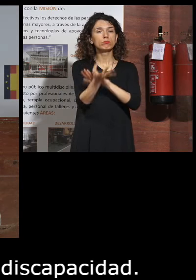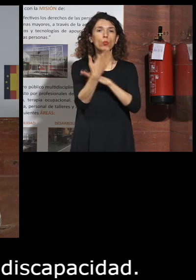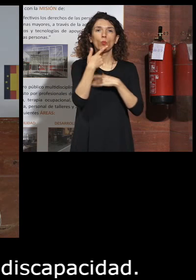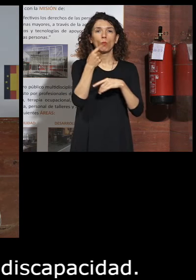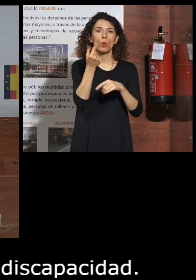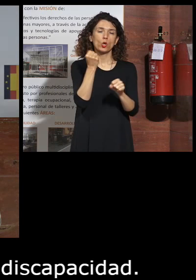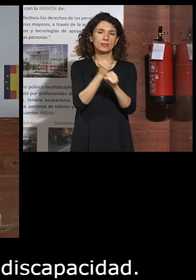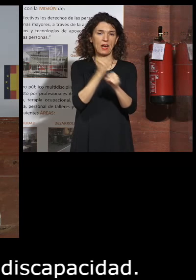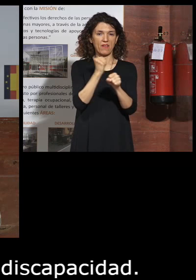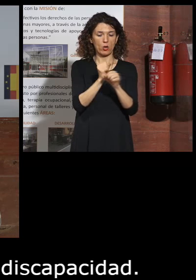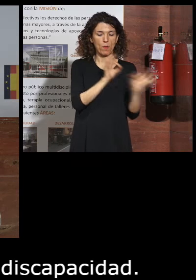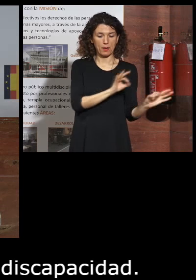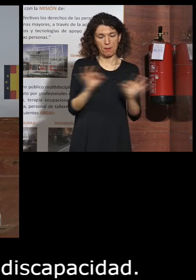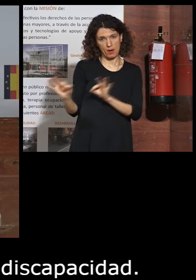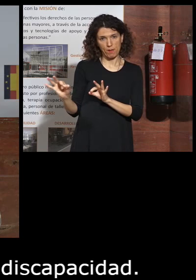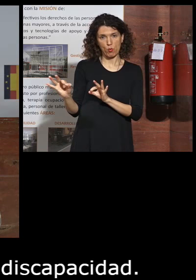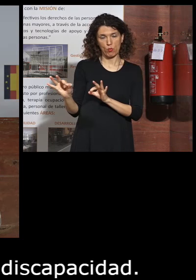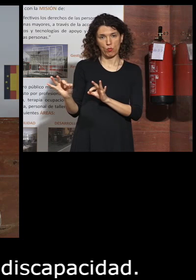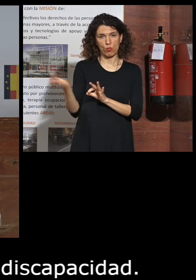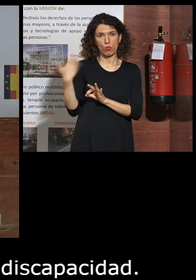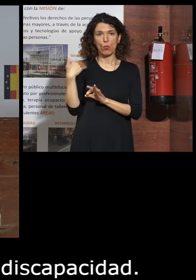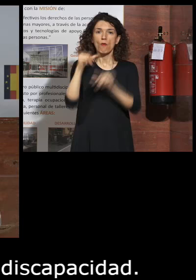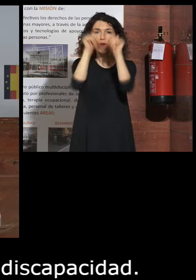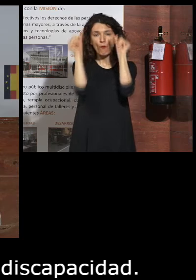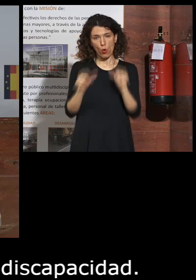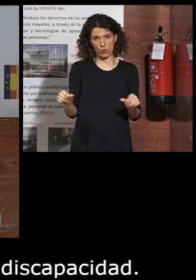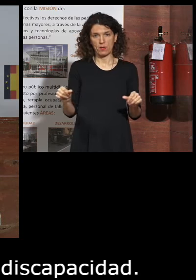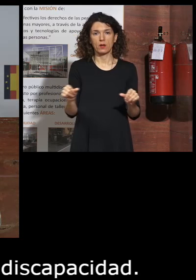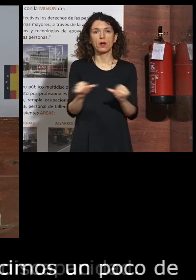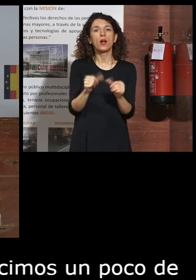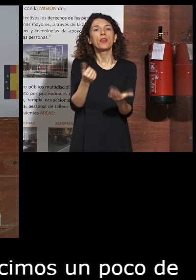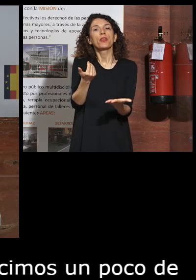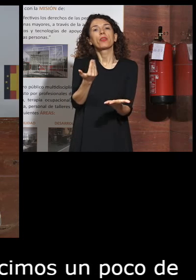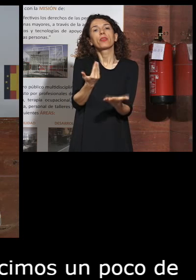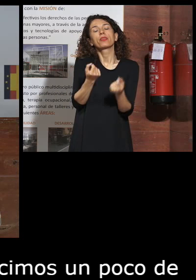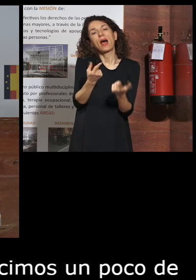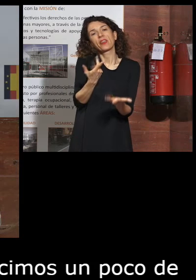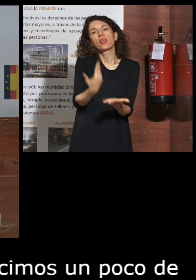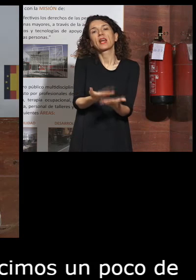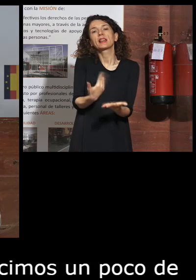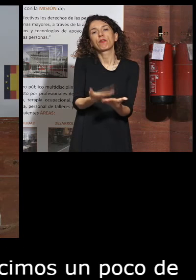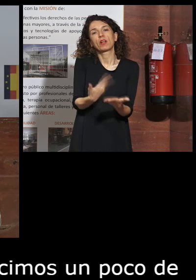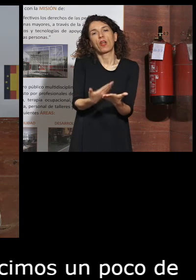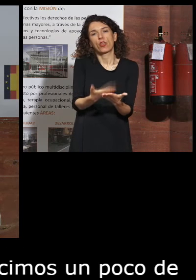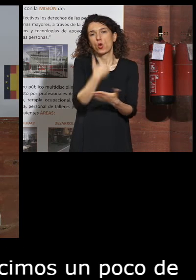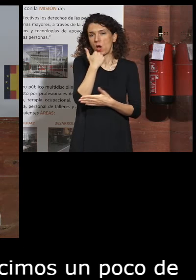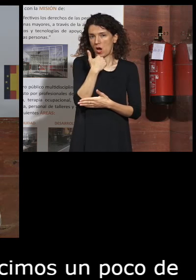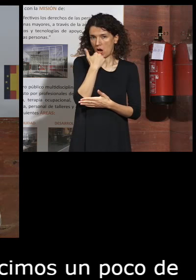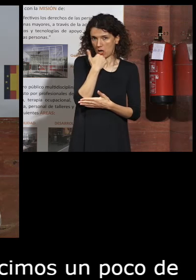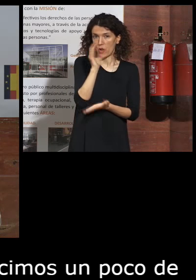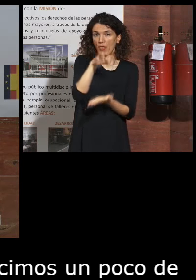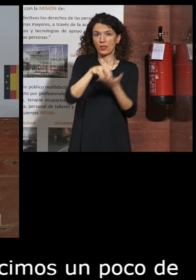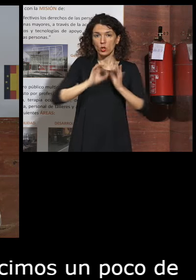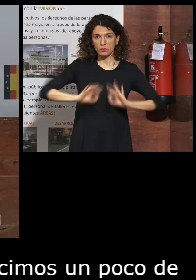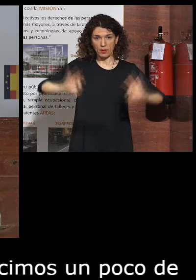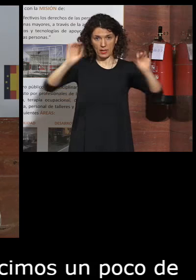de trabajo y preparamos una manera de ofrecer una certificación al centro